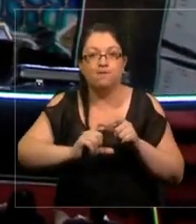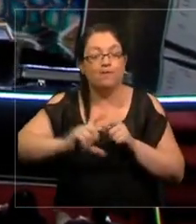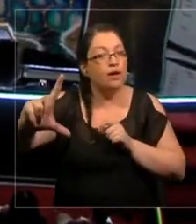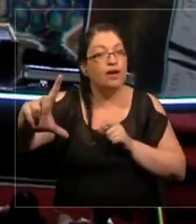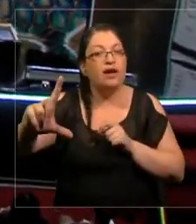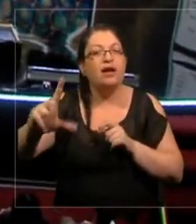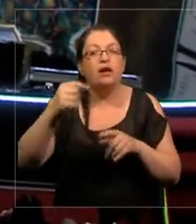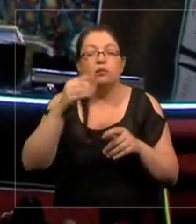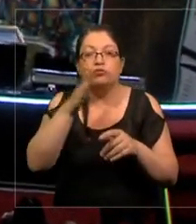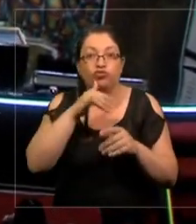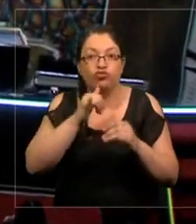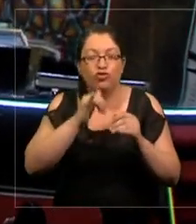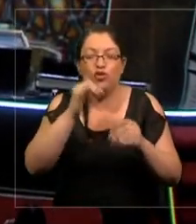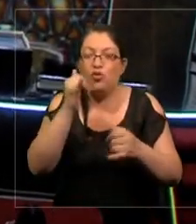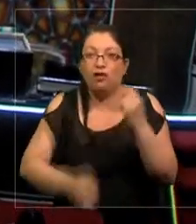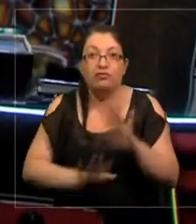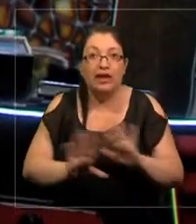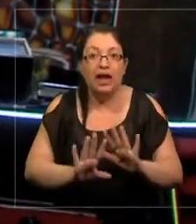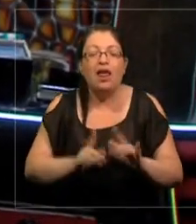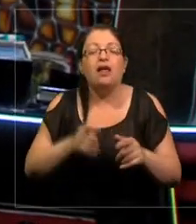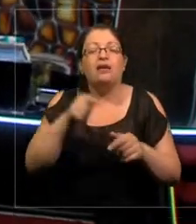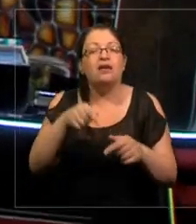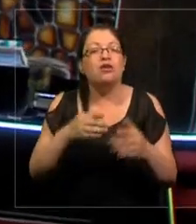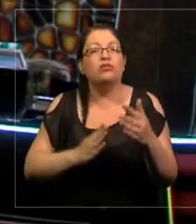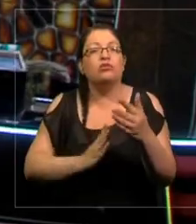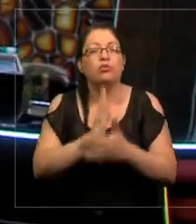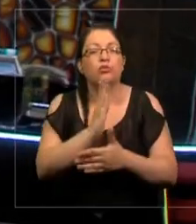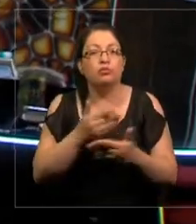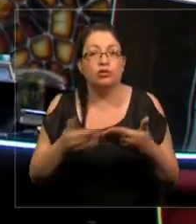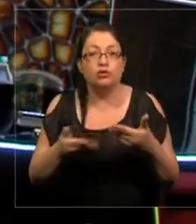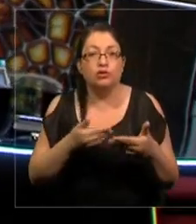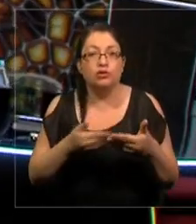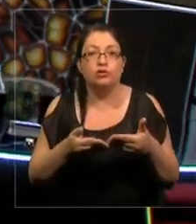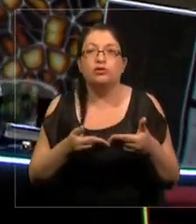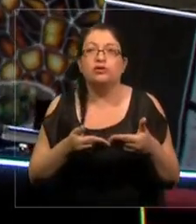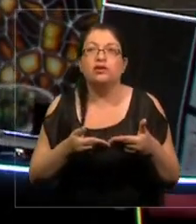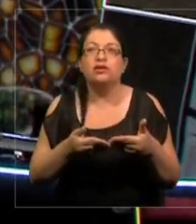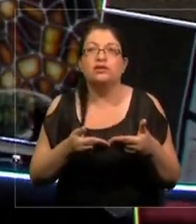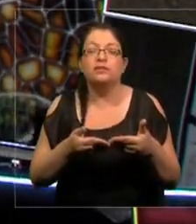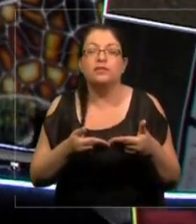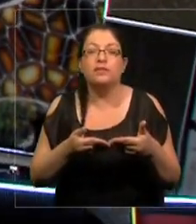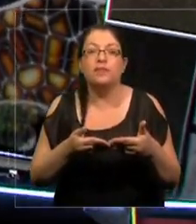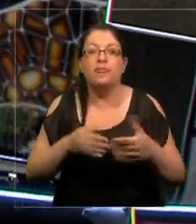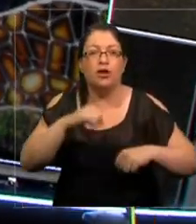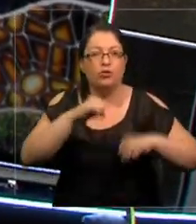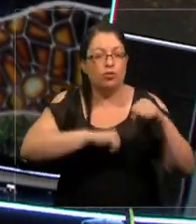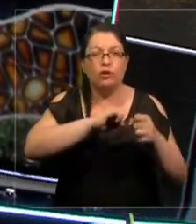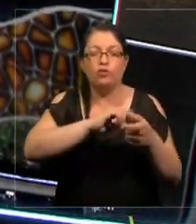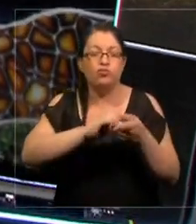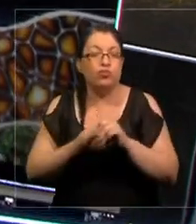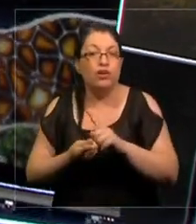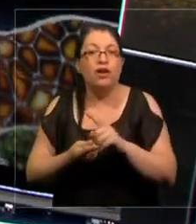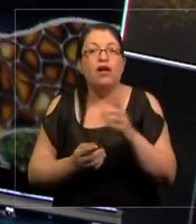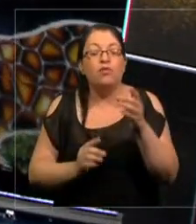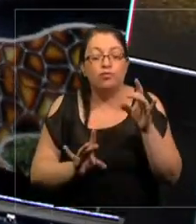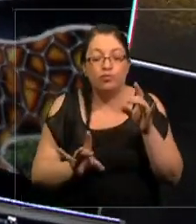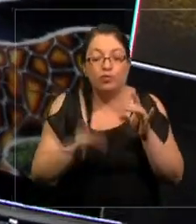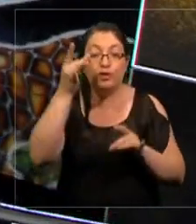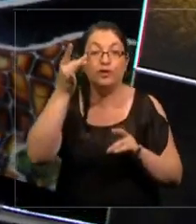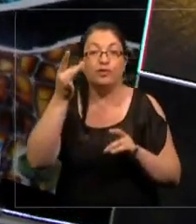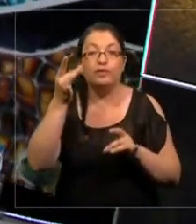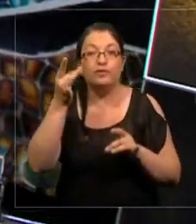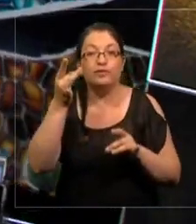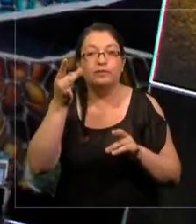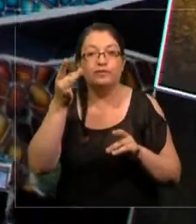sin fin y tiene sus orígenes principalmente en la revolución industrial, el descubrimiento y